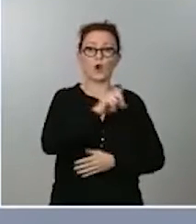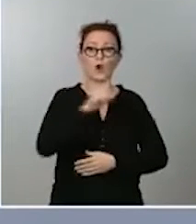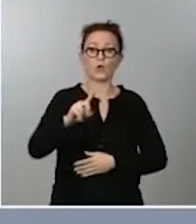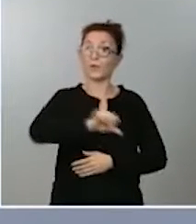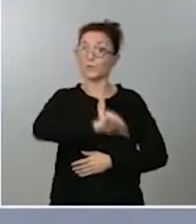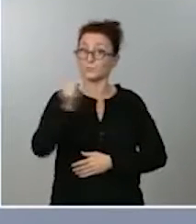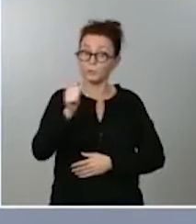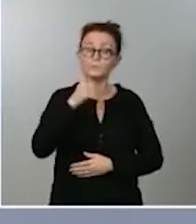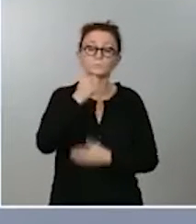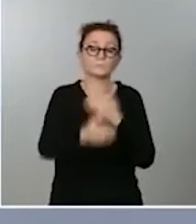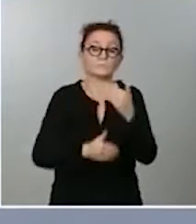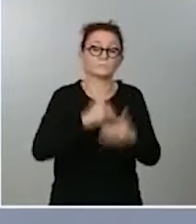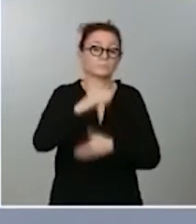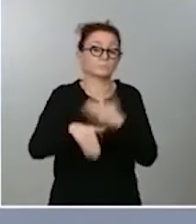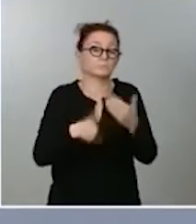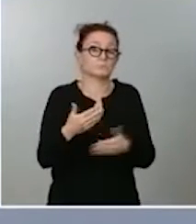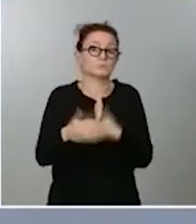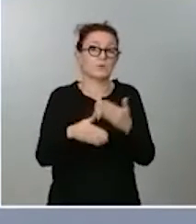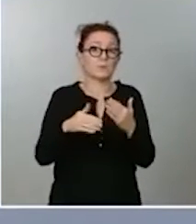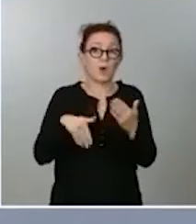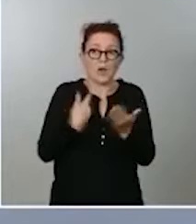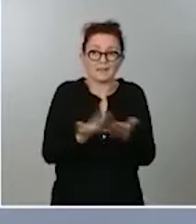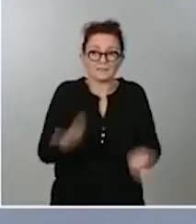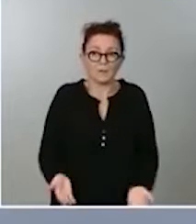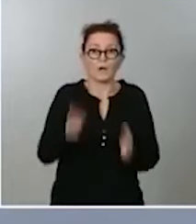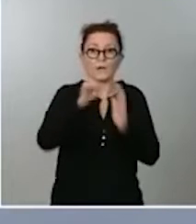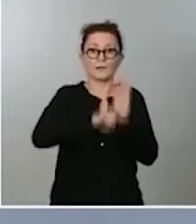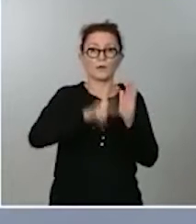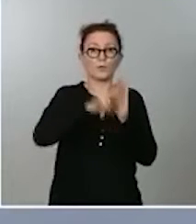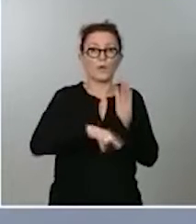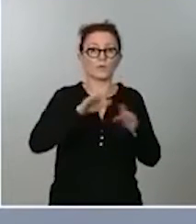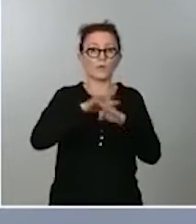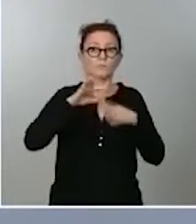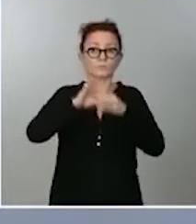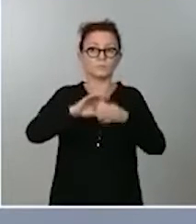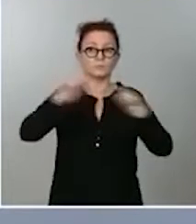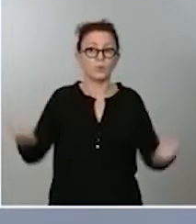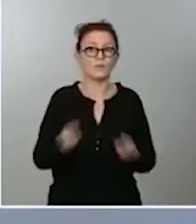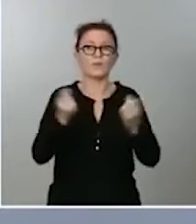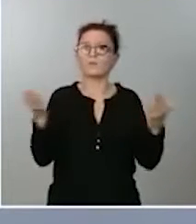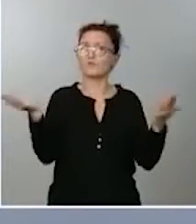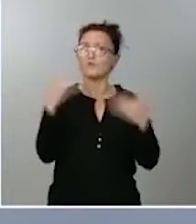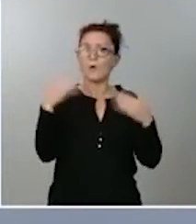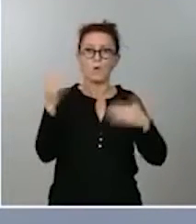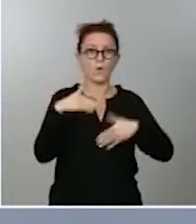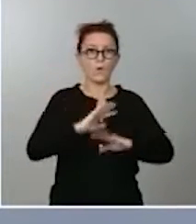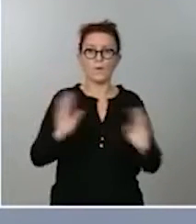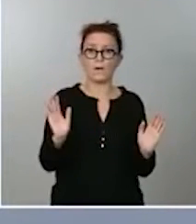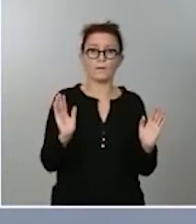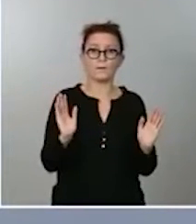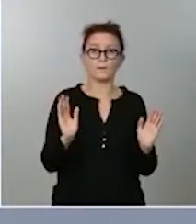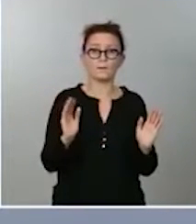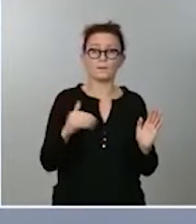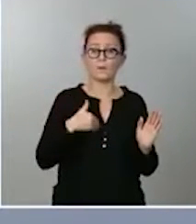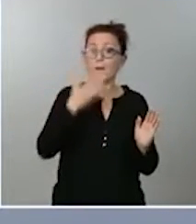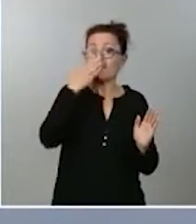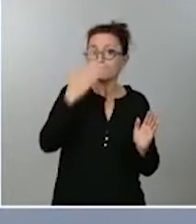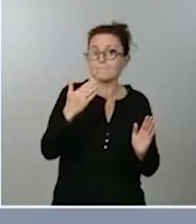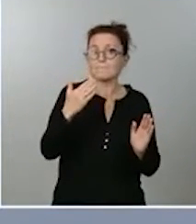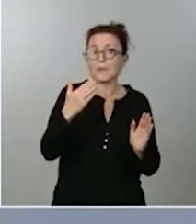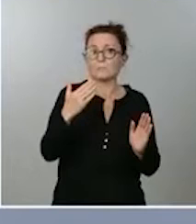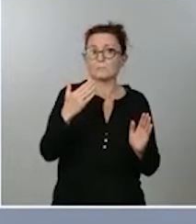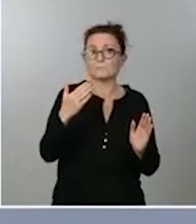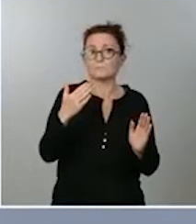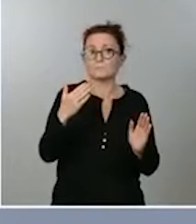no había ninguna regulación sobre la publicidad. Podría decirse, sin temor a equivocarnos, que vivimos hasta este momento,